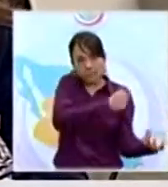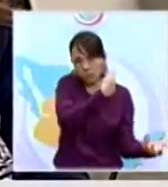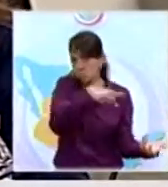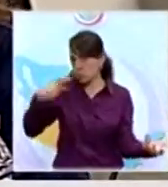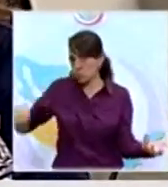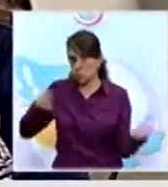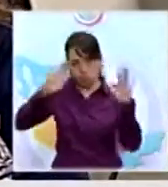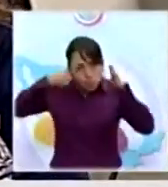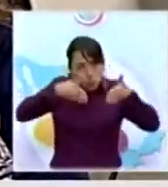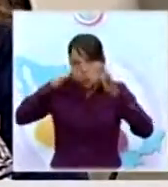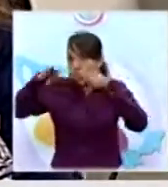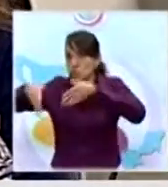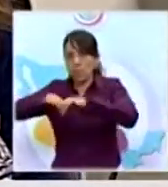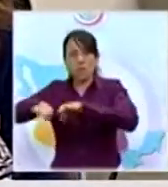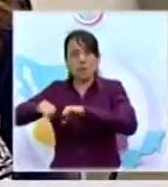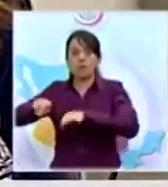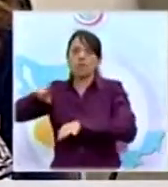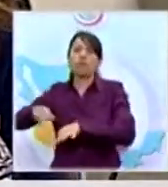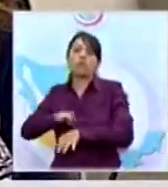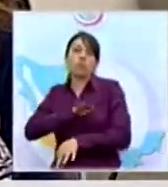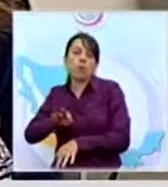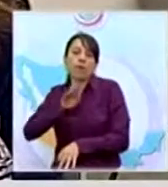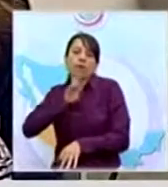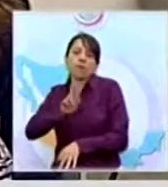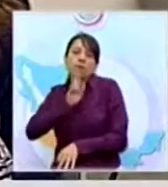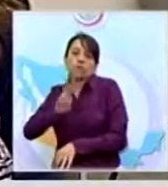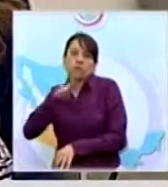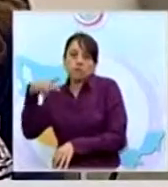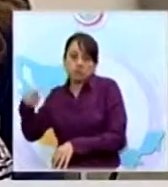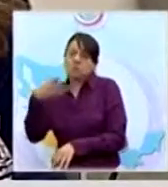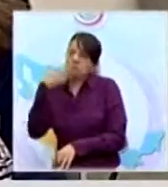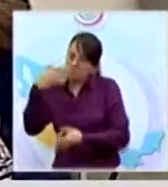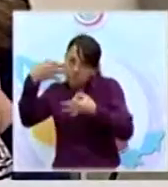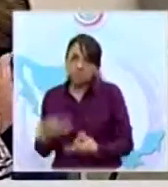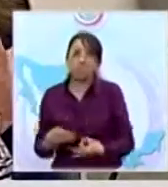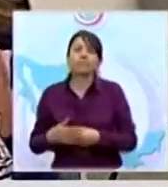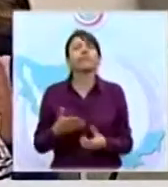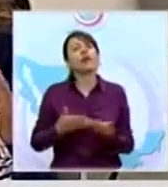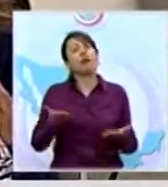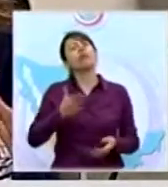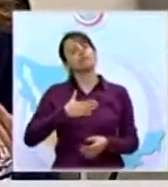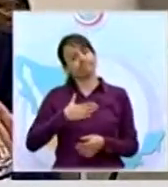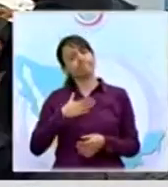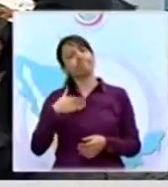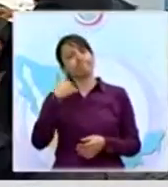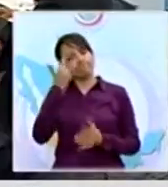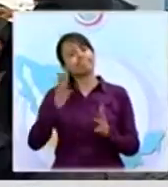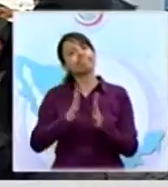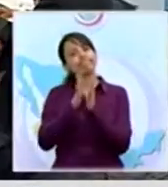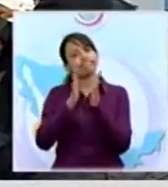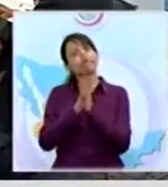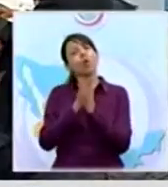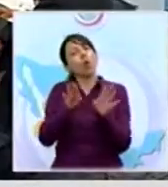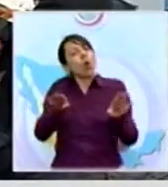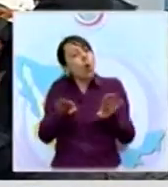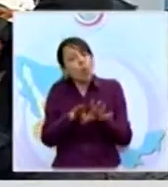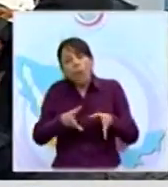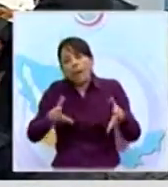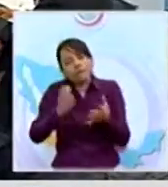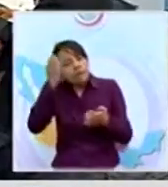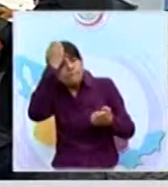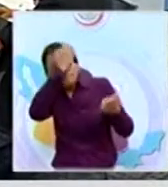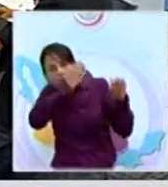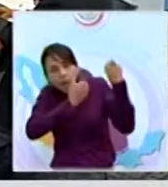comentario al respecto sería en relación a la evaluación de una mejor alimentación